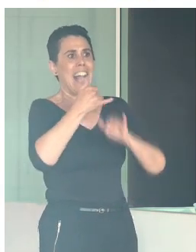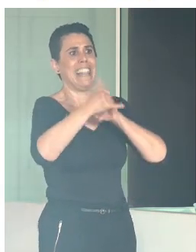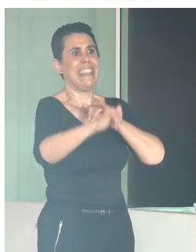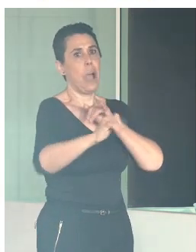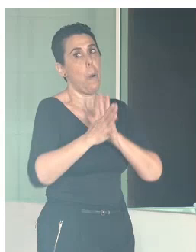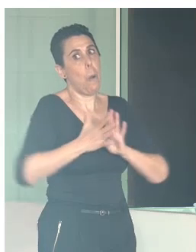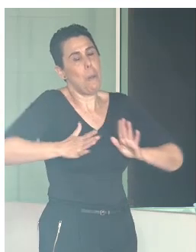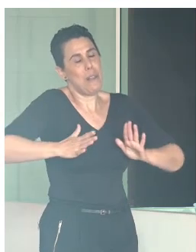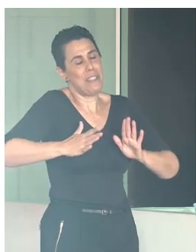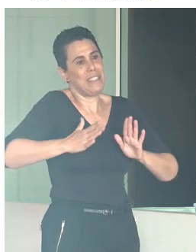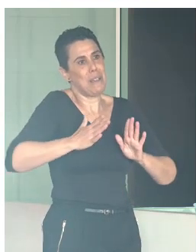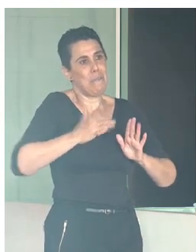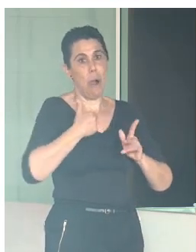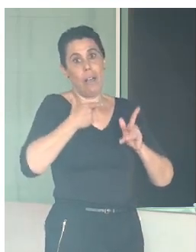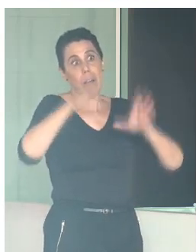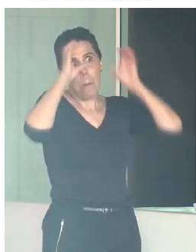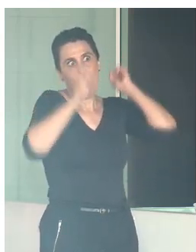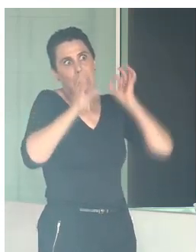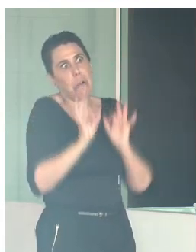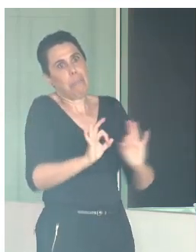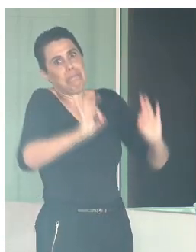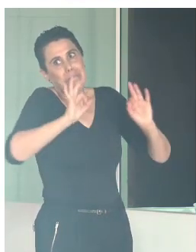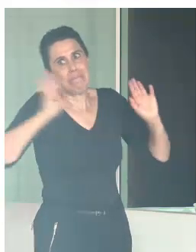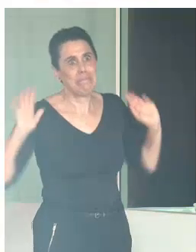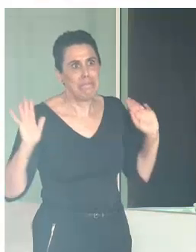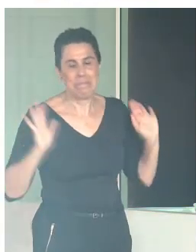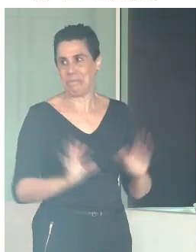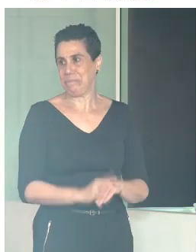protocolo, que son, eso sí que son inaccesibles. Pero bueno,